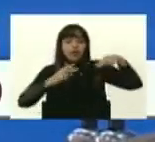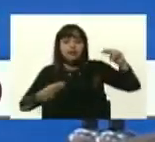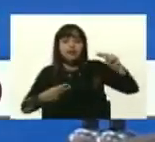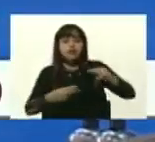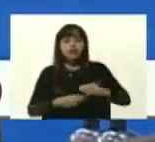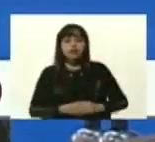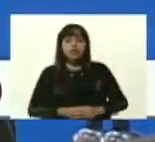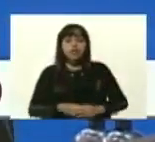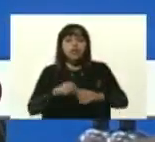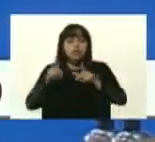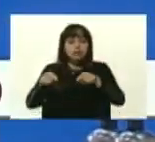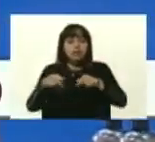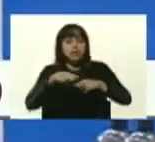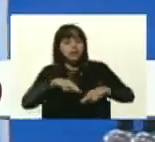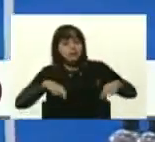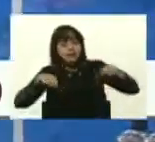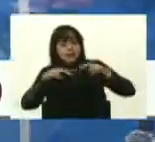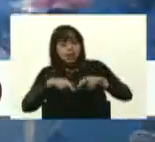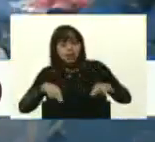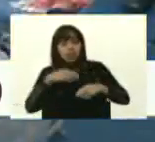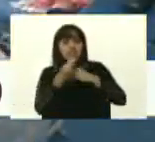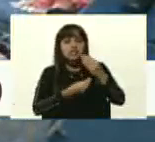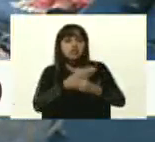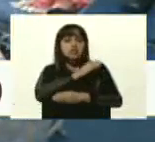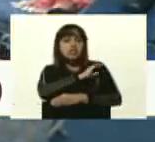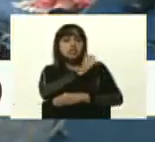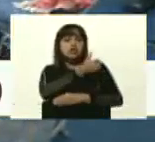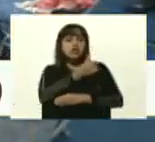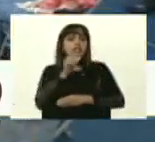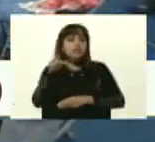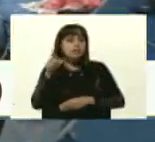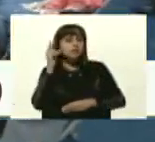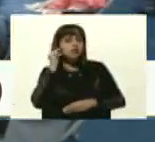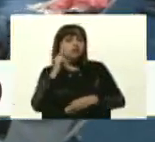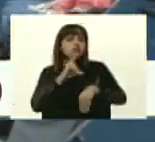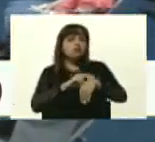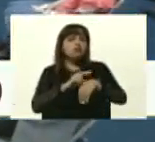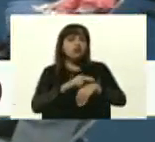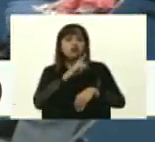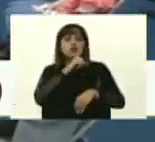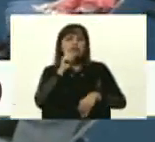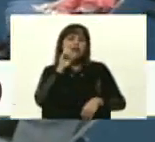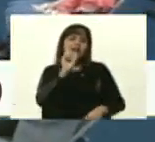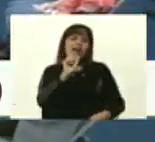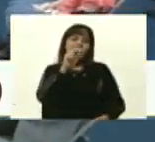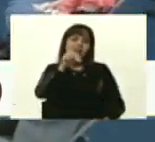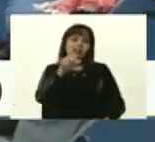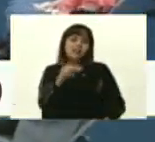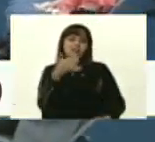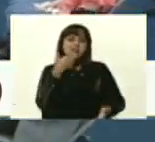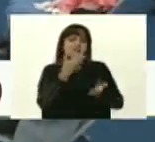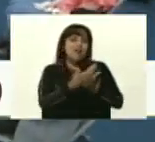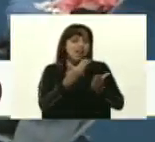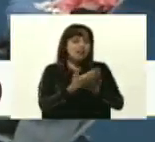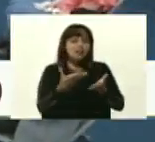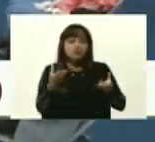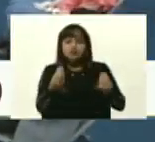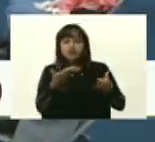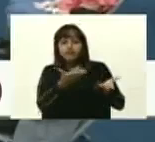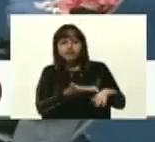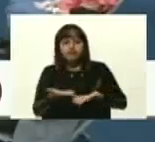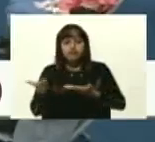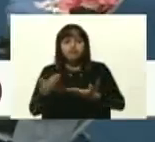investigador Juan Concepción, director, y a Ana. Gracias, Ana. Gracias, presidente. Gracias. Muchas gracias, de verdad.